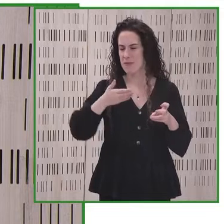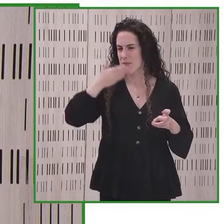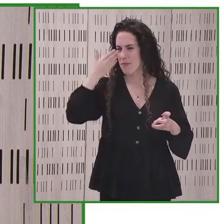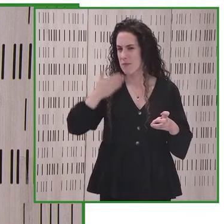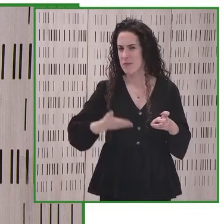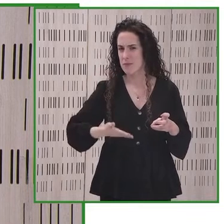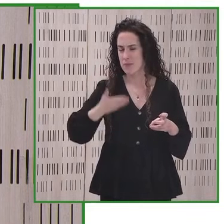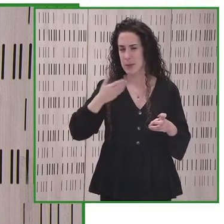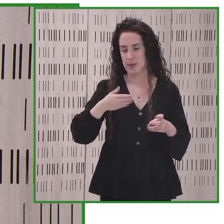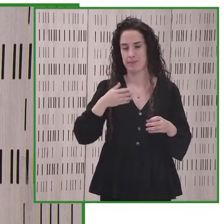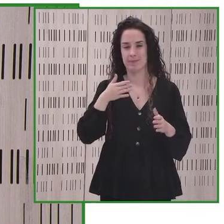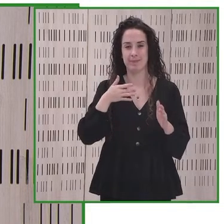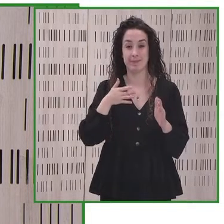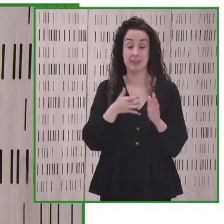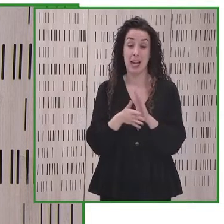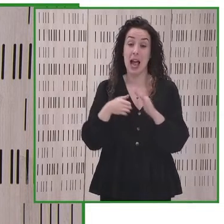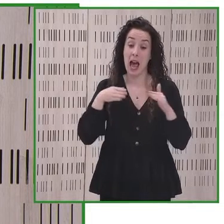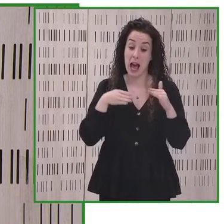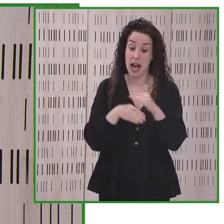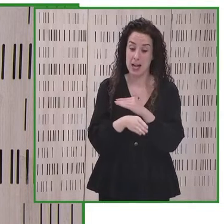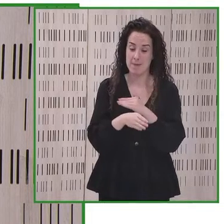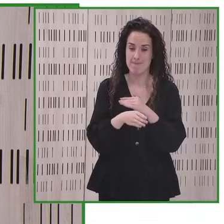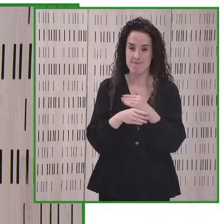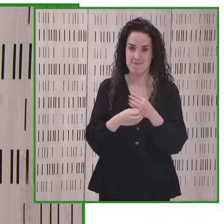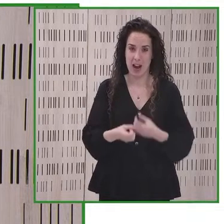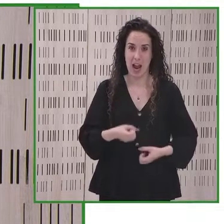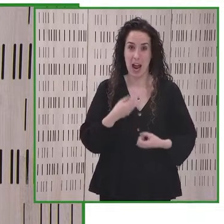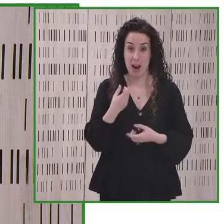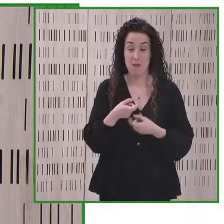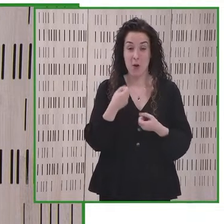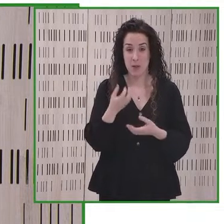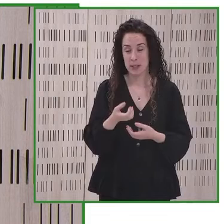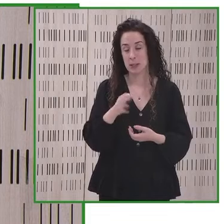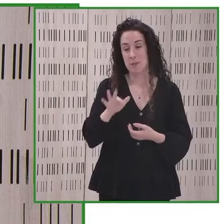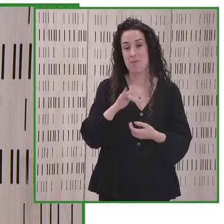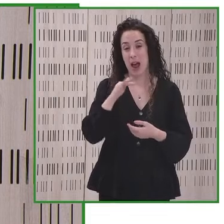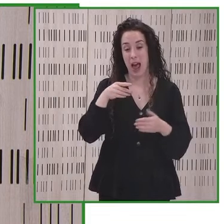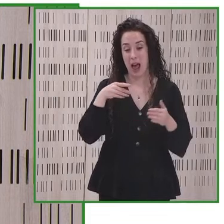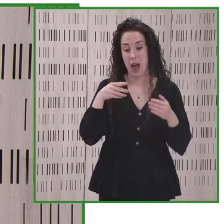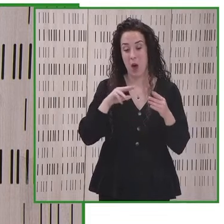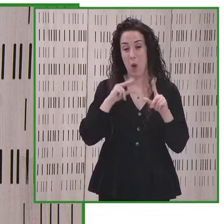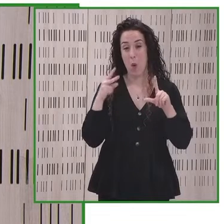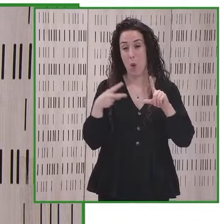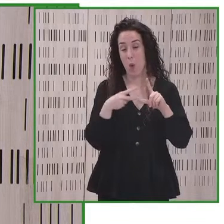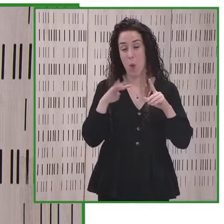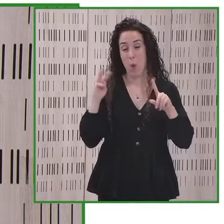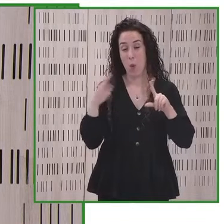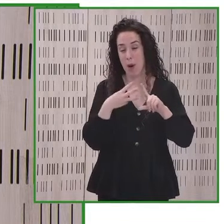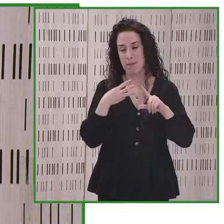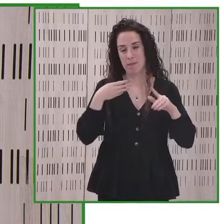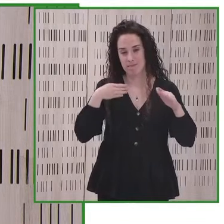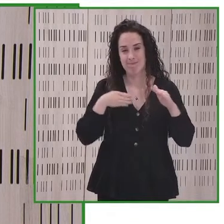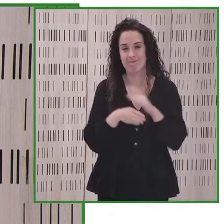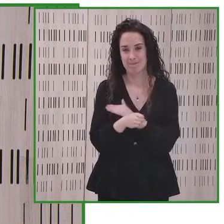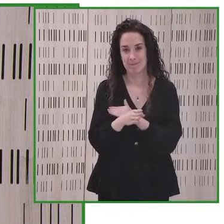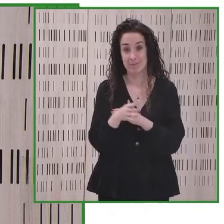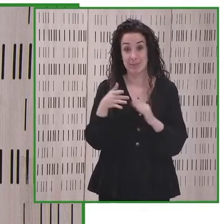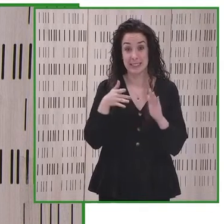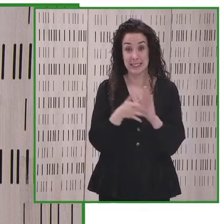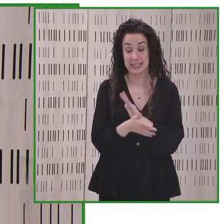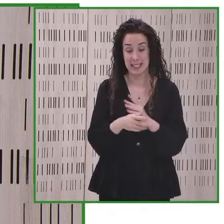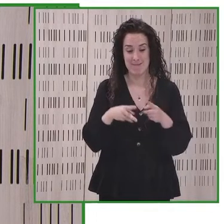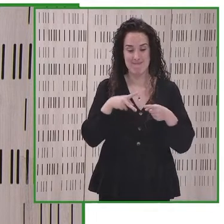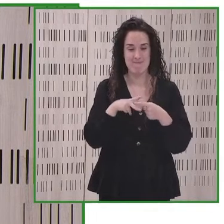accesibilidad que es el acceso a la información y la accesibilidad web En esa sesión se abordan las ventajas de utilizar herramientas digitales